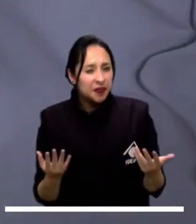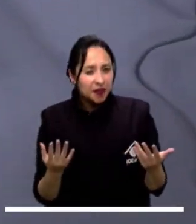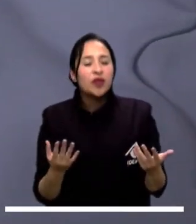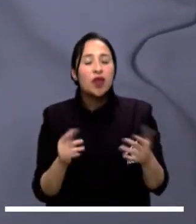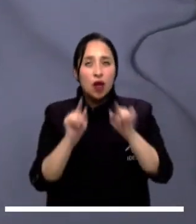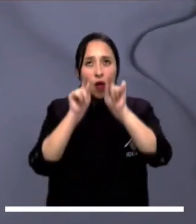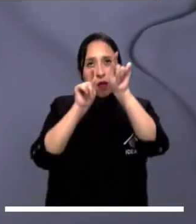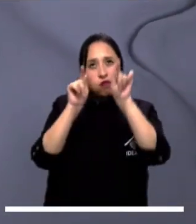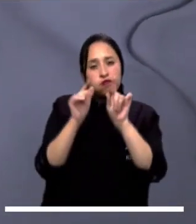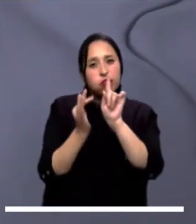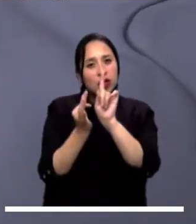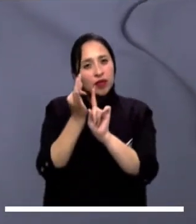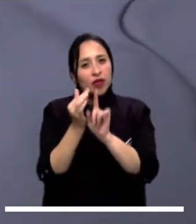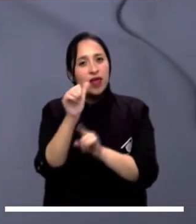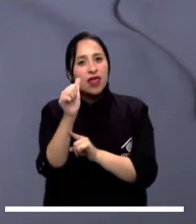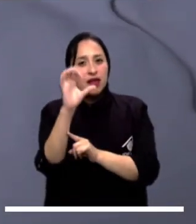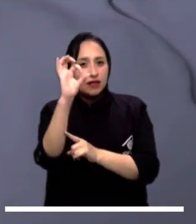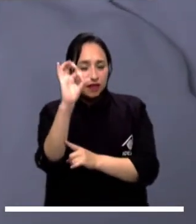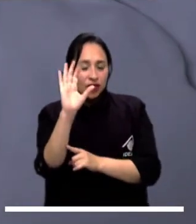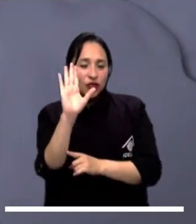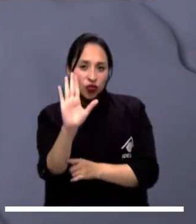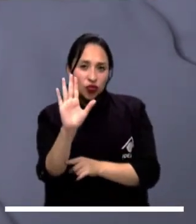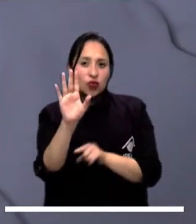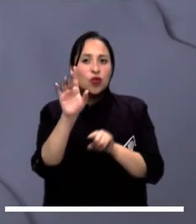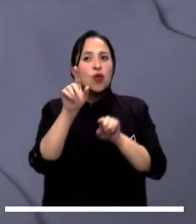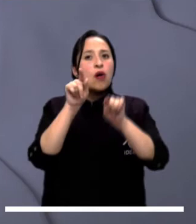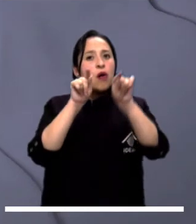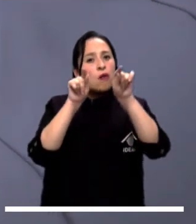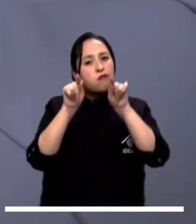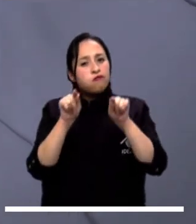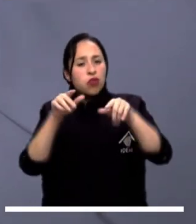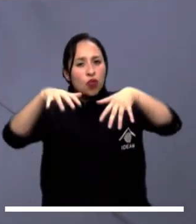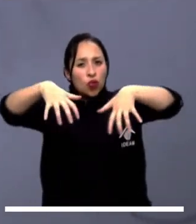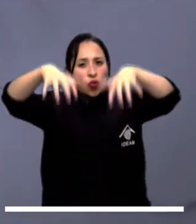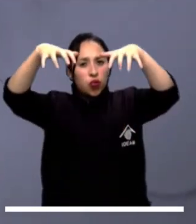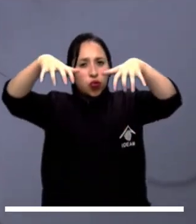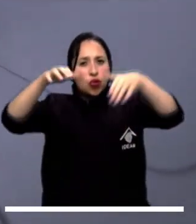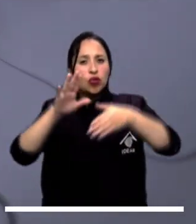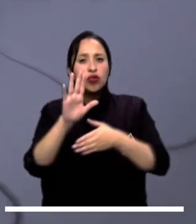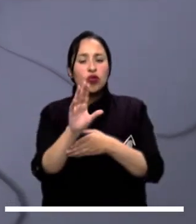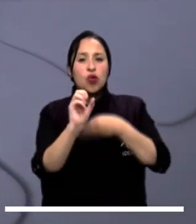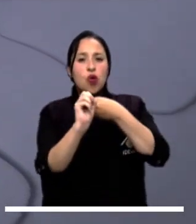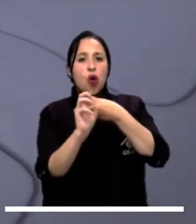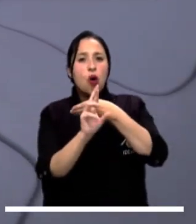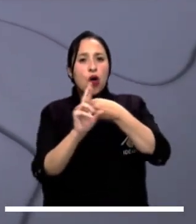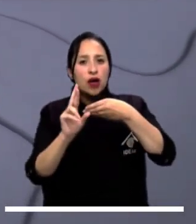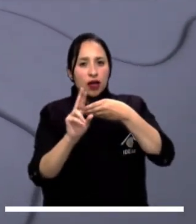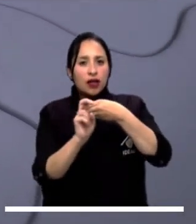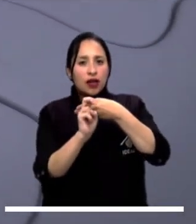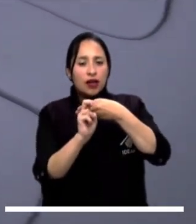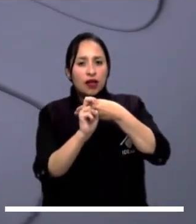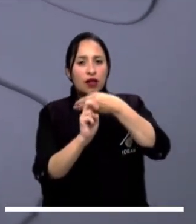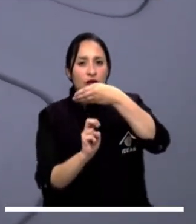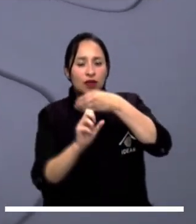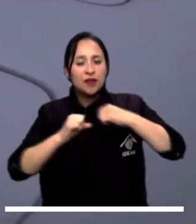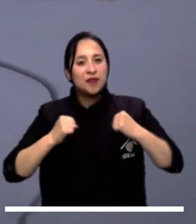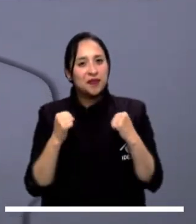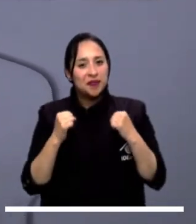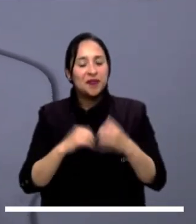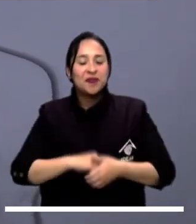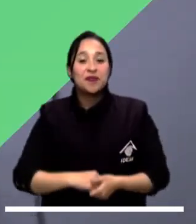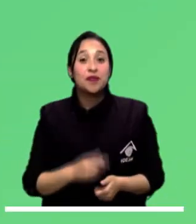noche capitalina se podrán experimentar temperaturas de 10 grados centígrados y algunas lluvias ocasionales sobre el oriente y norte de la capital.